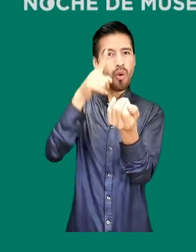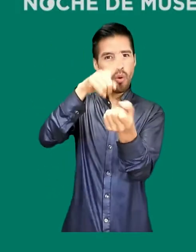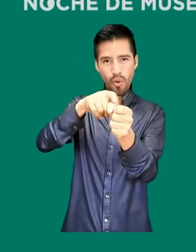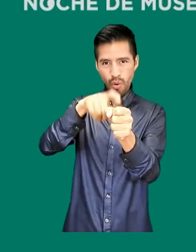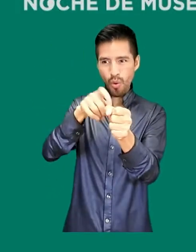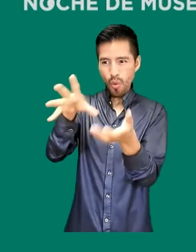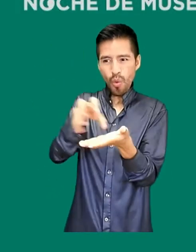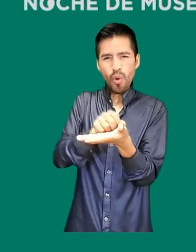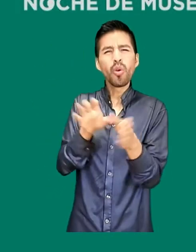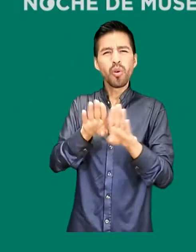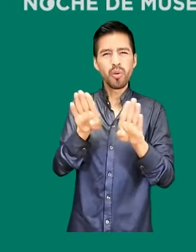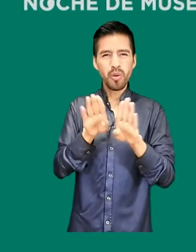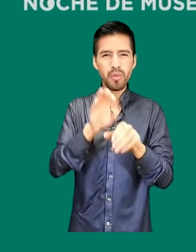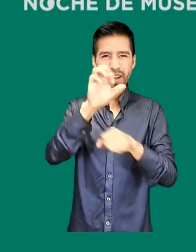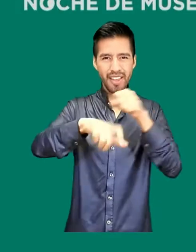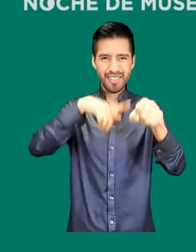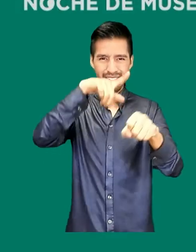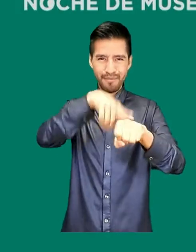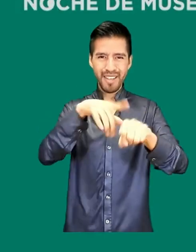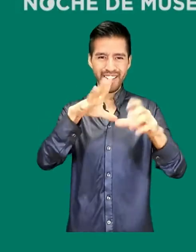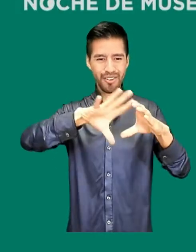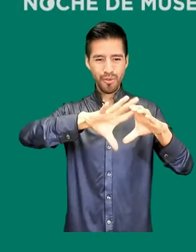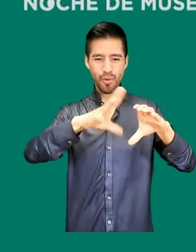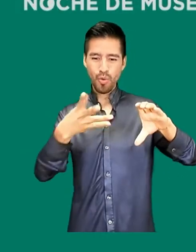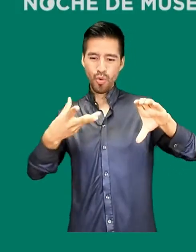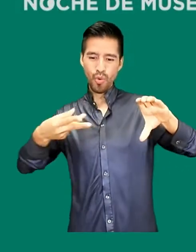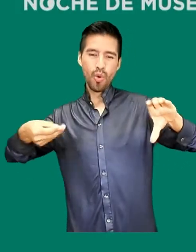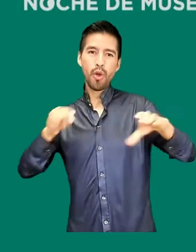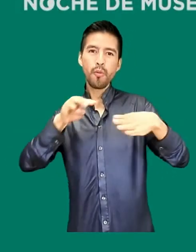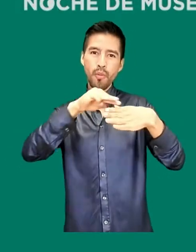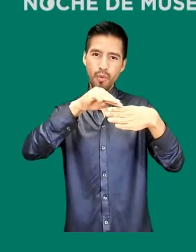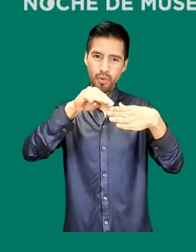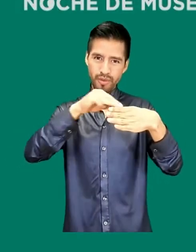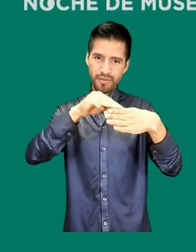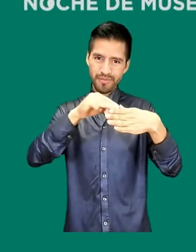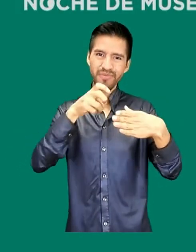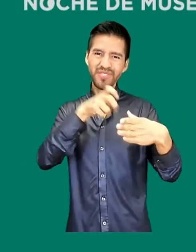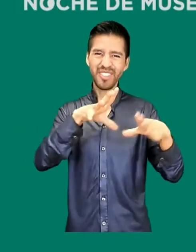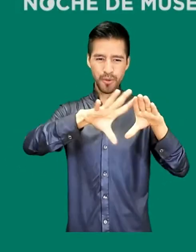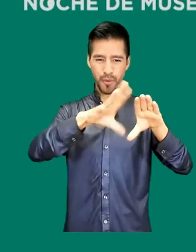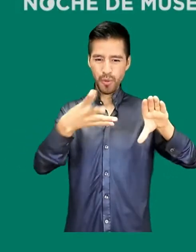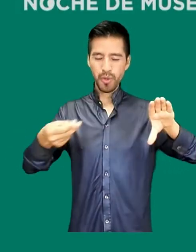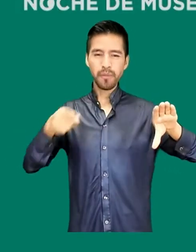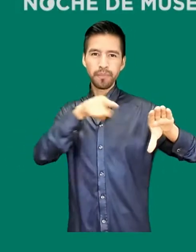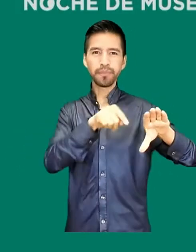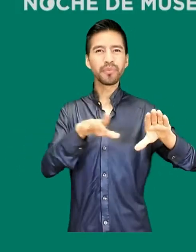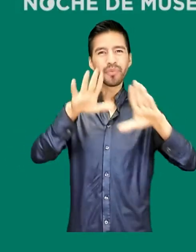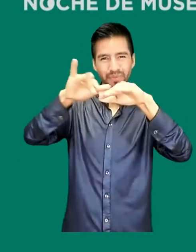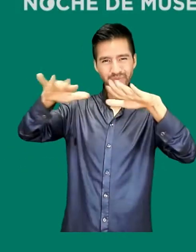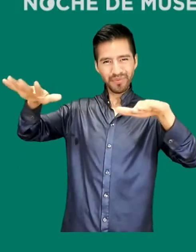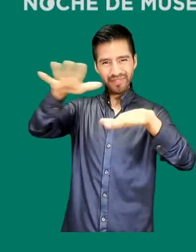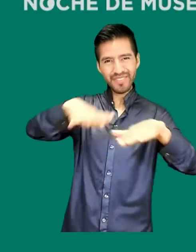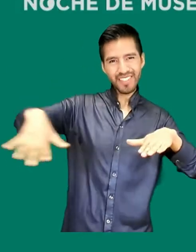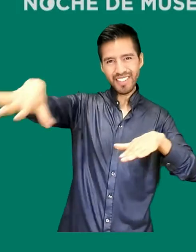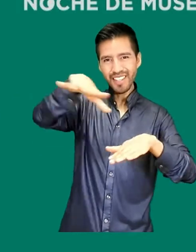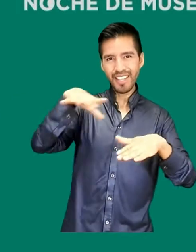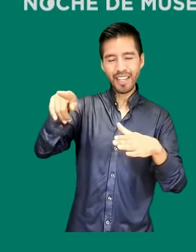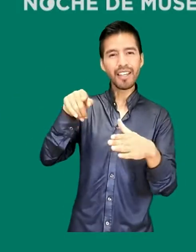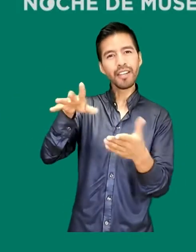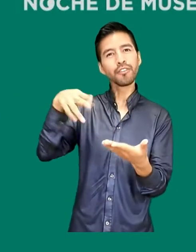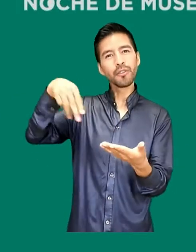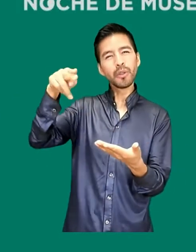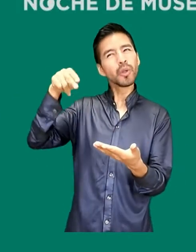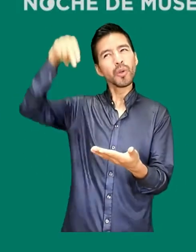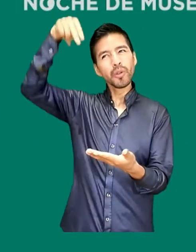a partir de un animal que se conoce como caracol púrpura panza, un molusco de las costas del actual océano pacífico, con el que se tenían